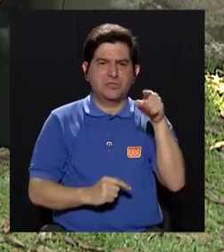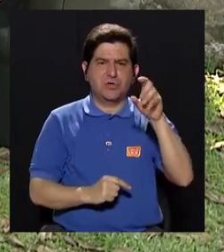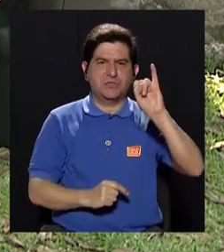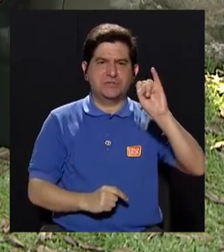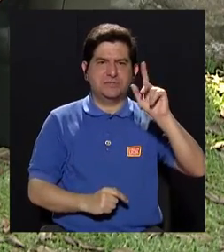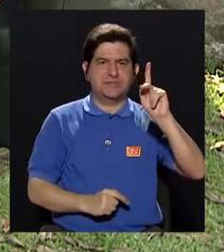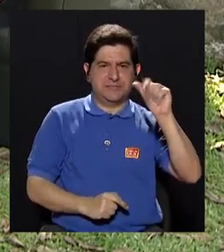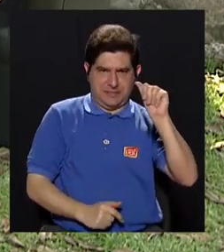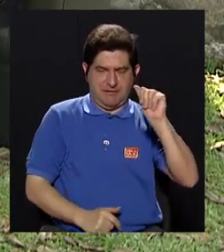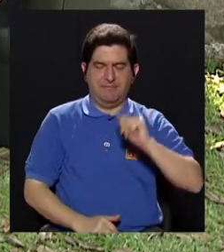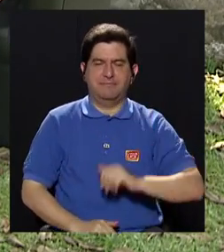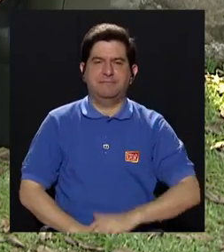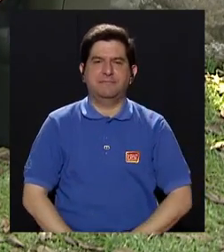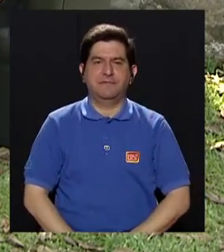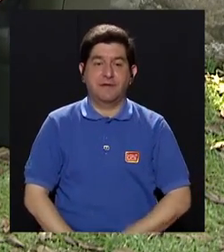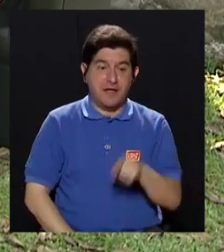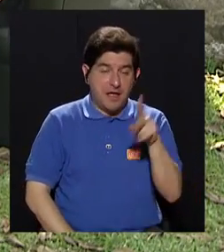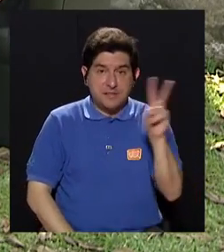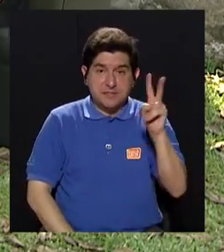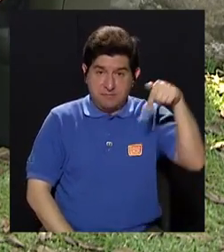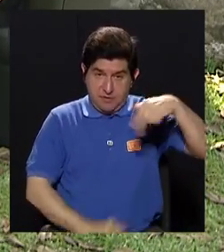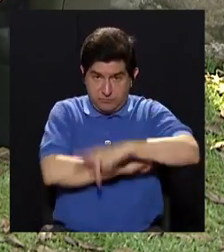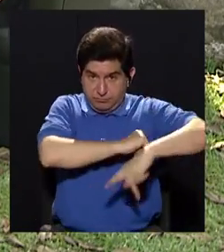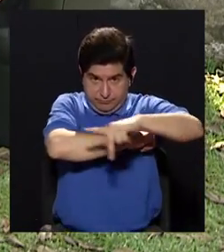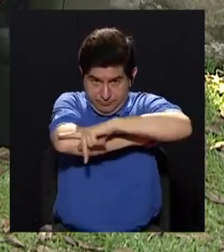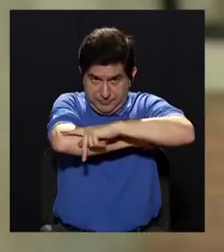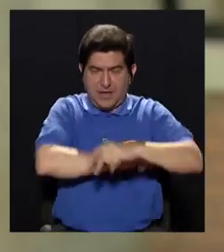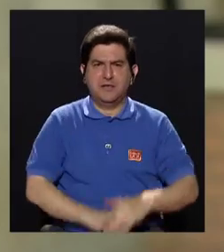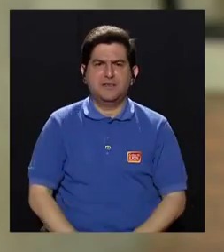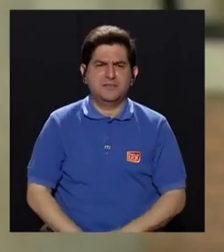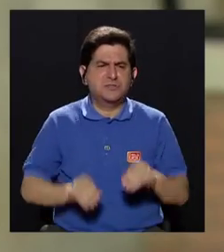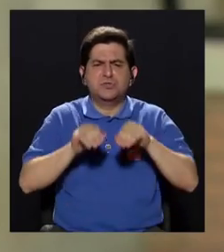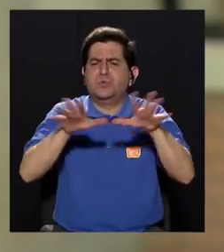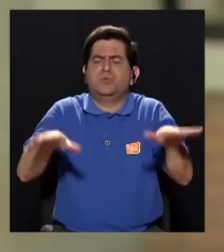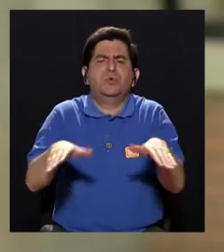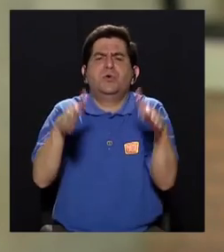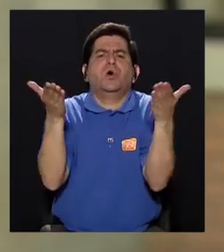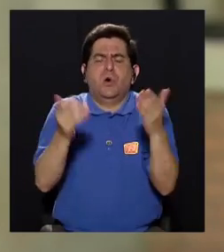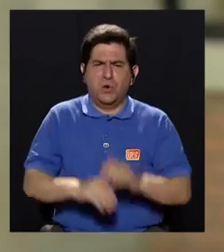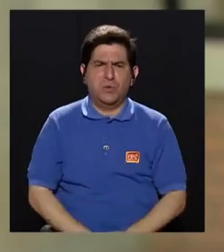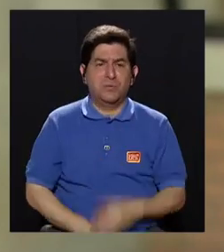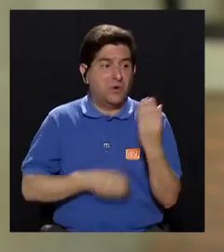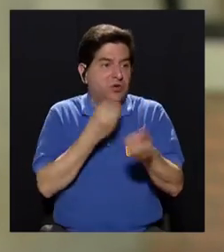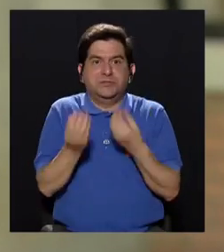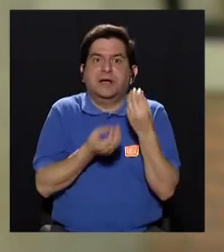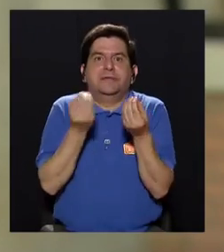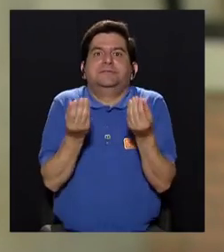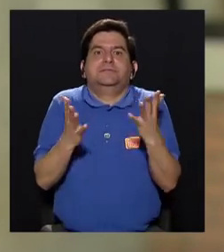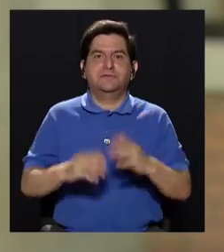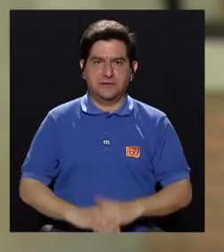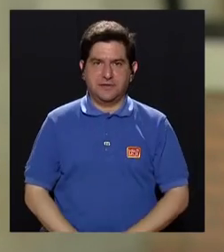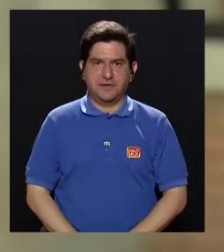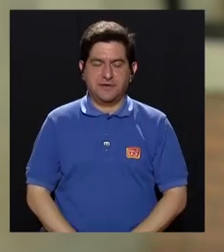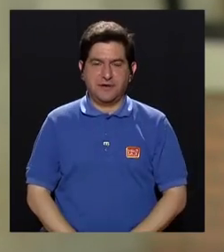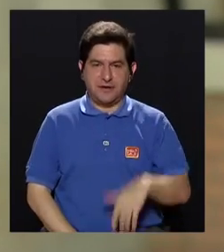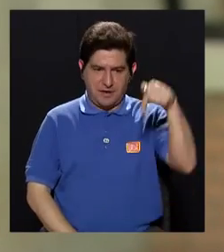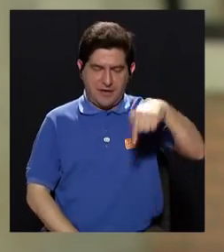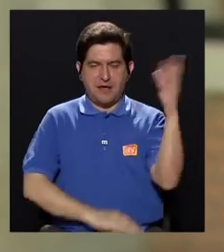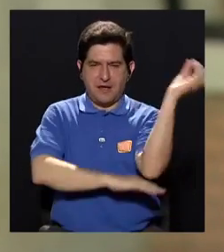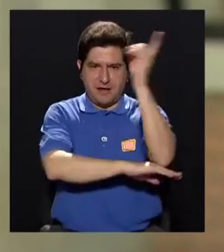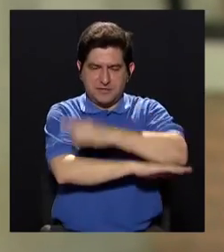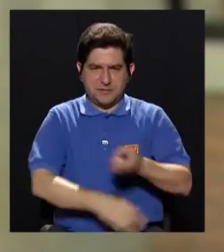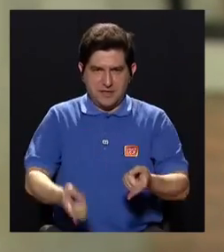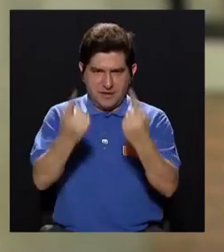Zika, de este virus en nuestro país, cómo se transmite, qué podemos hacer al respecto, es que